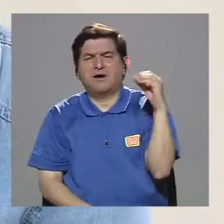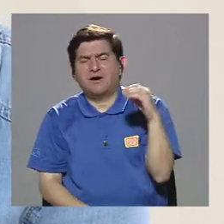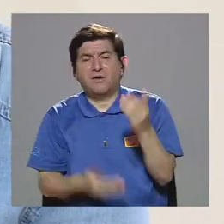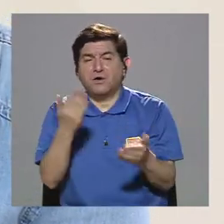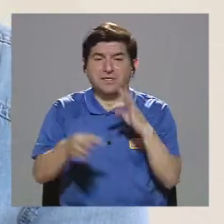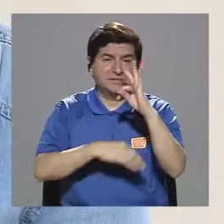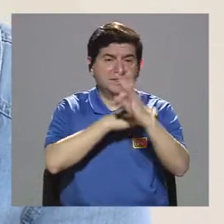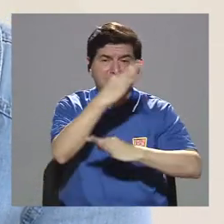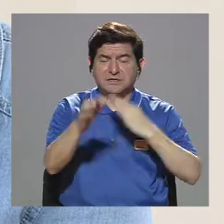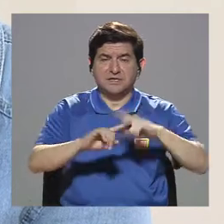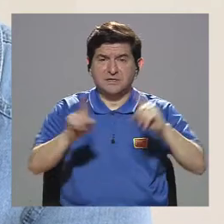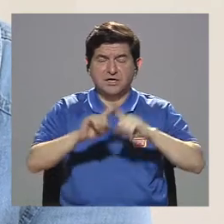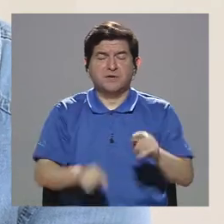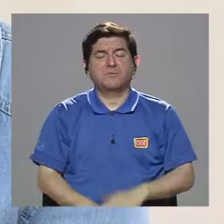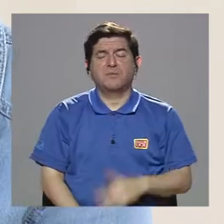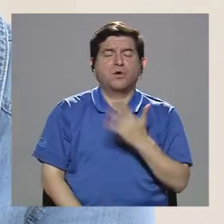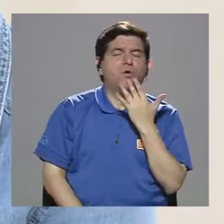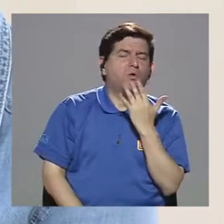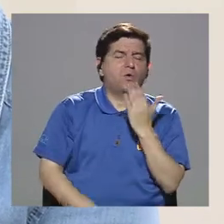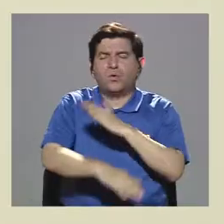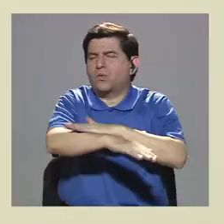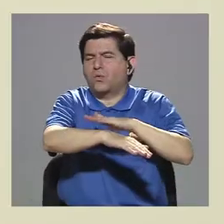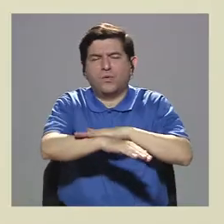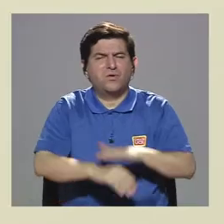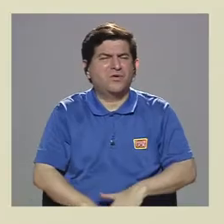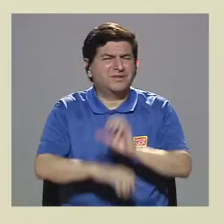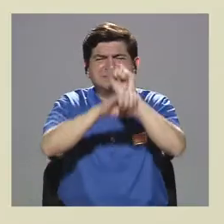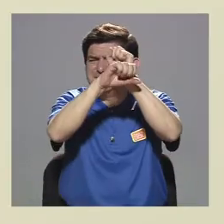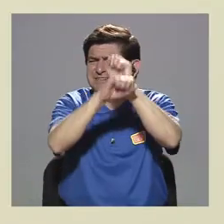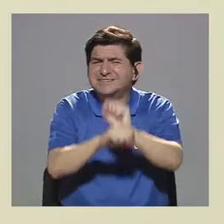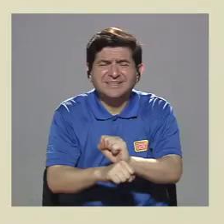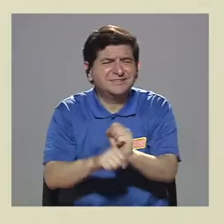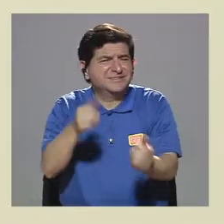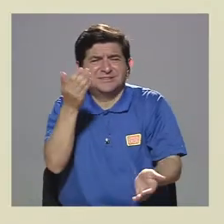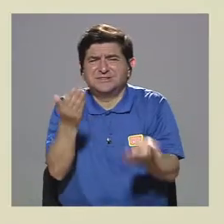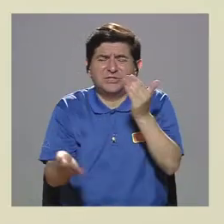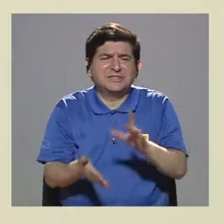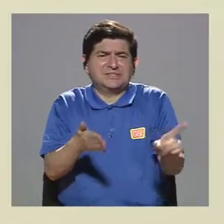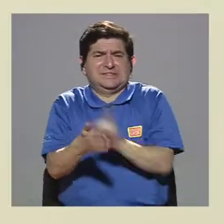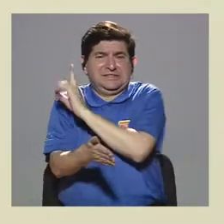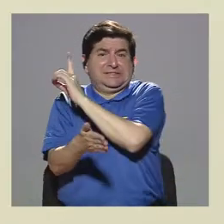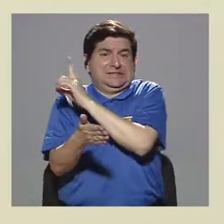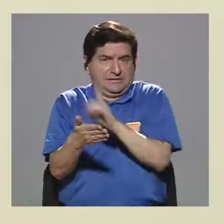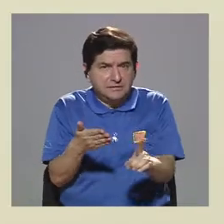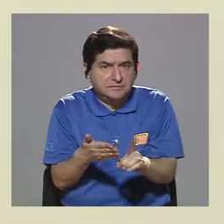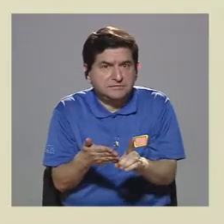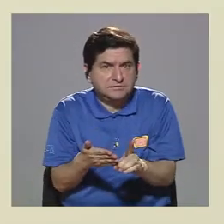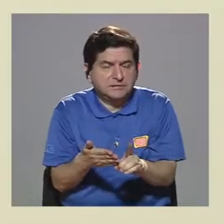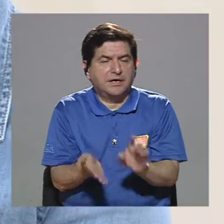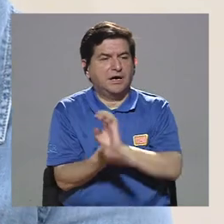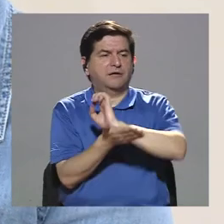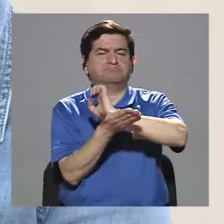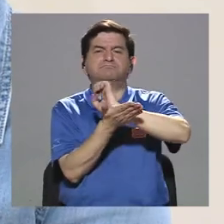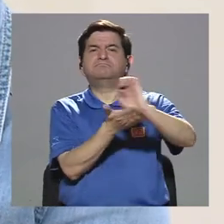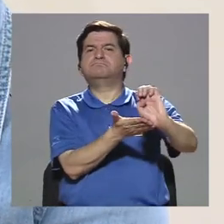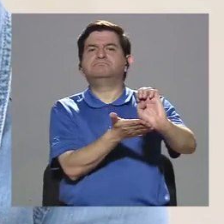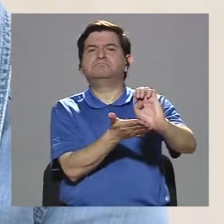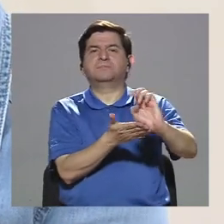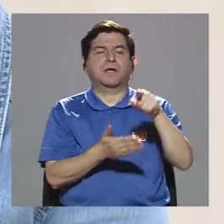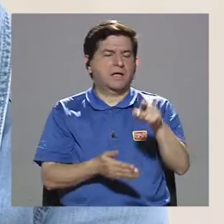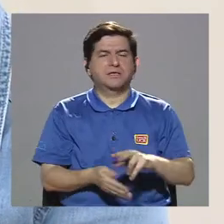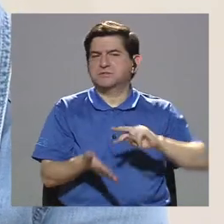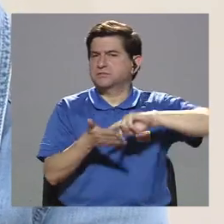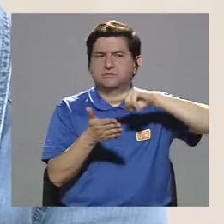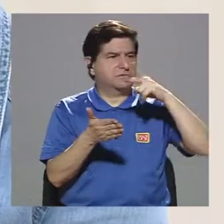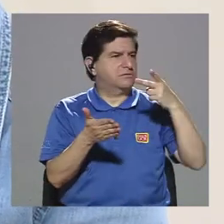de alguna u otra forma de color de piel o algo que tradicionalmente han sido discriminadas, ¿verdad? Cómo evitar que efectivamente